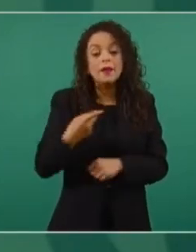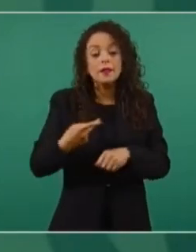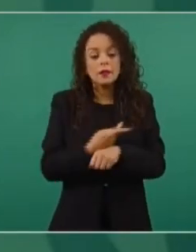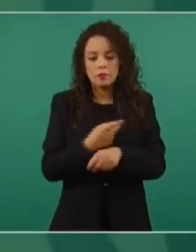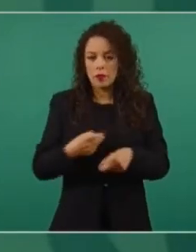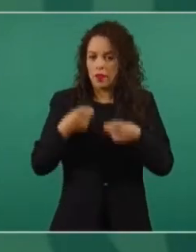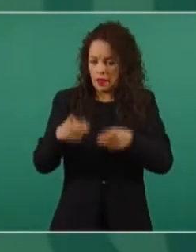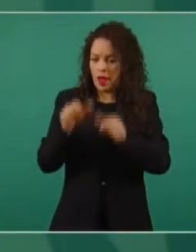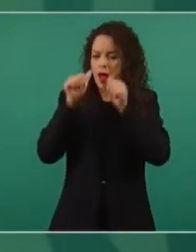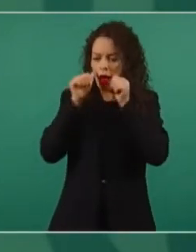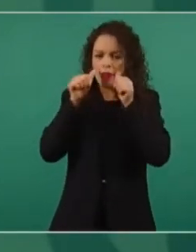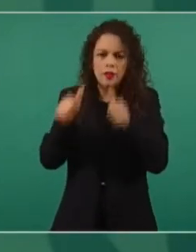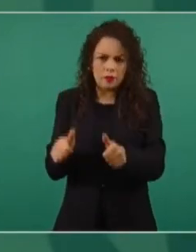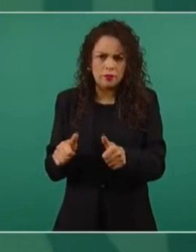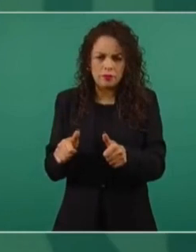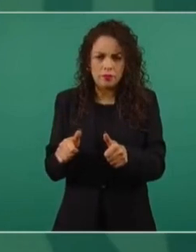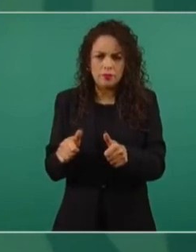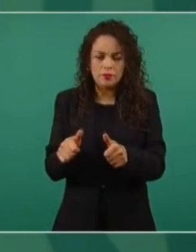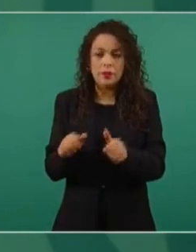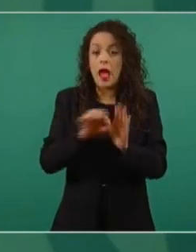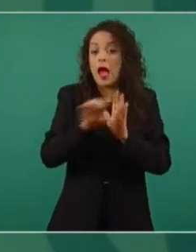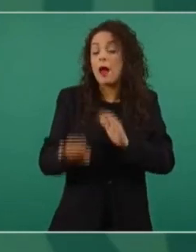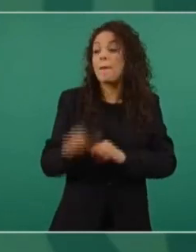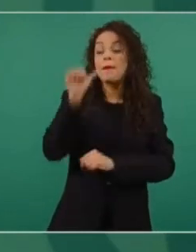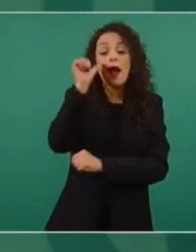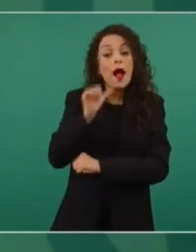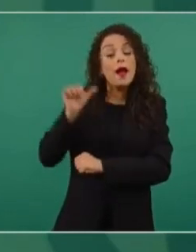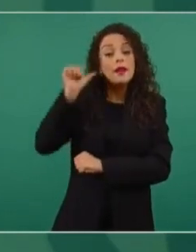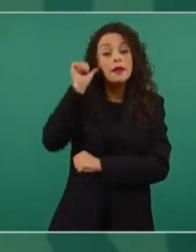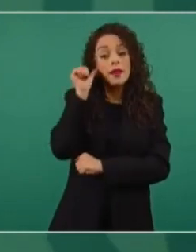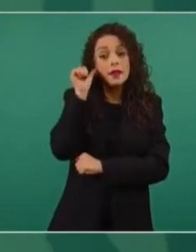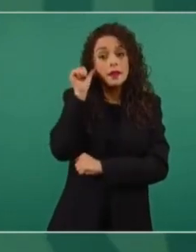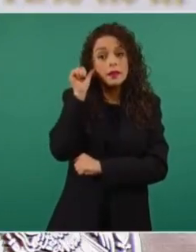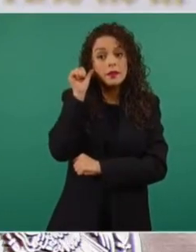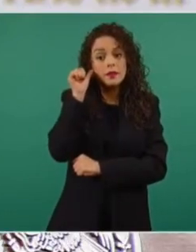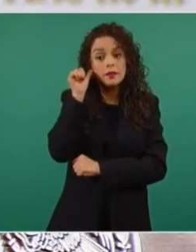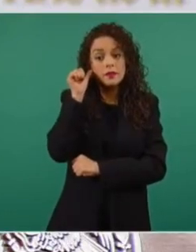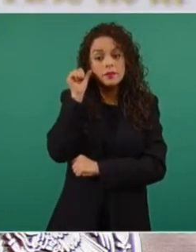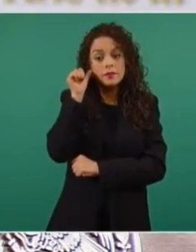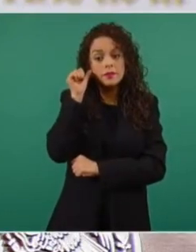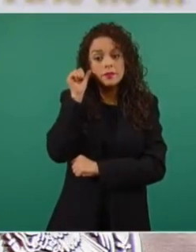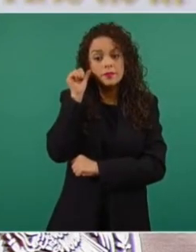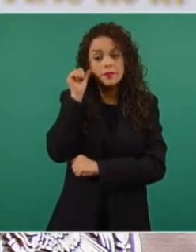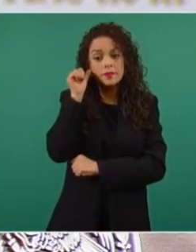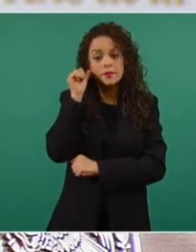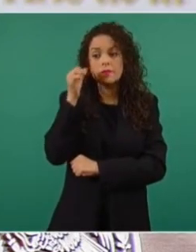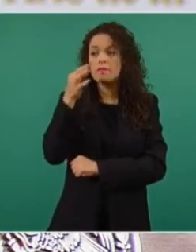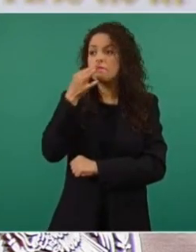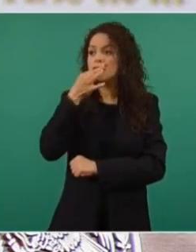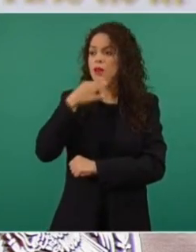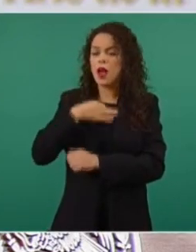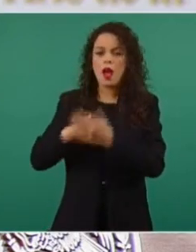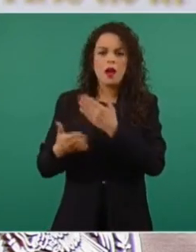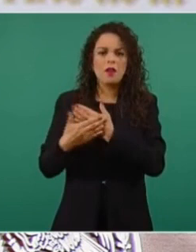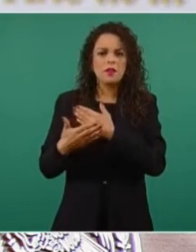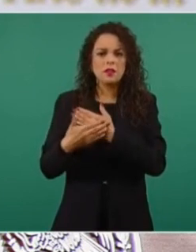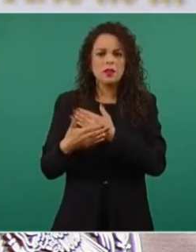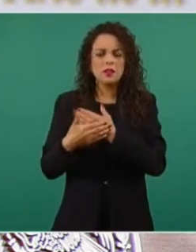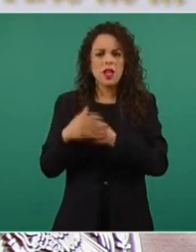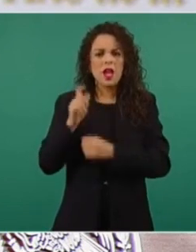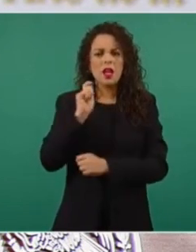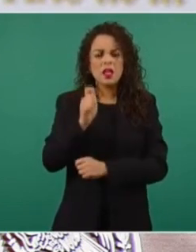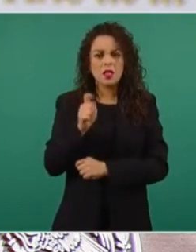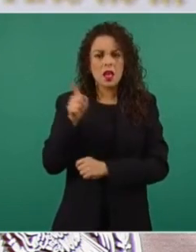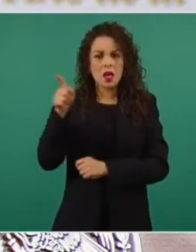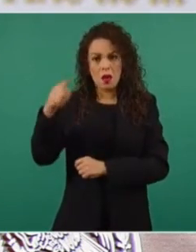Ayer, por ejemplo, me informaron de una decisión que tomaron para